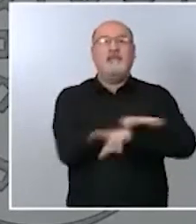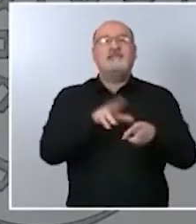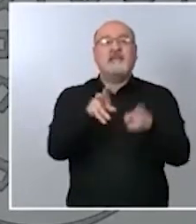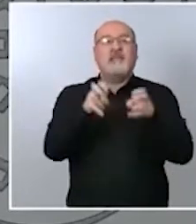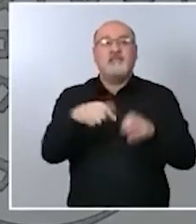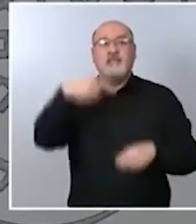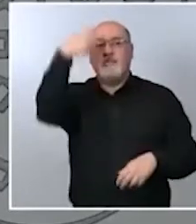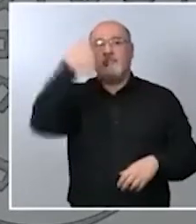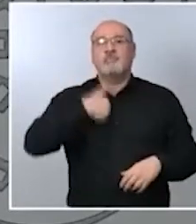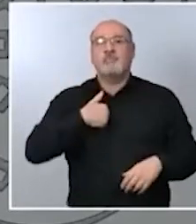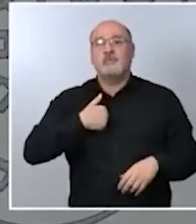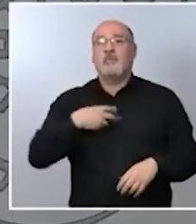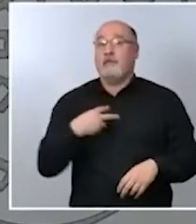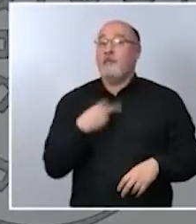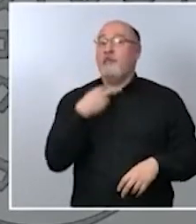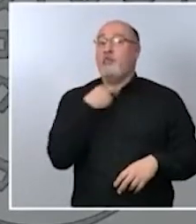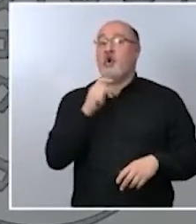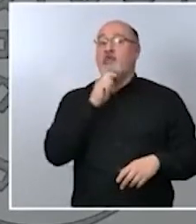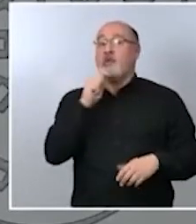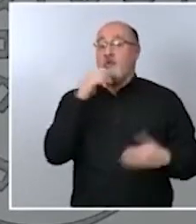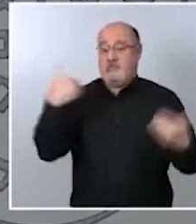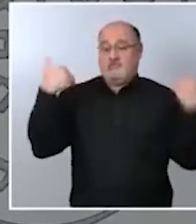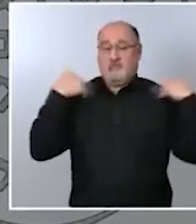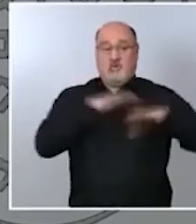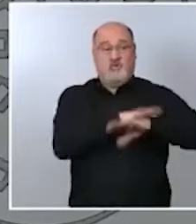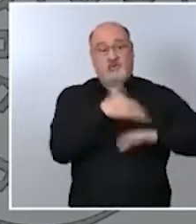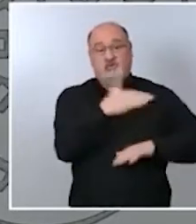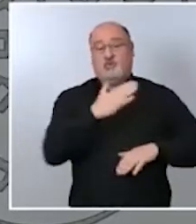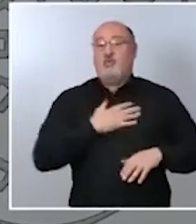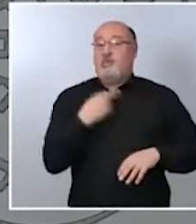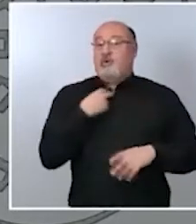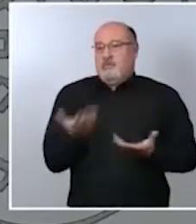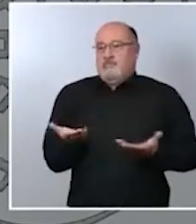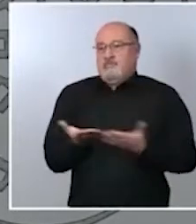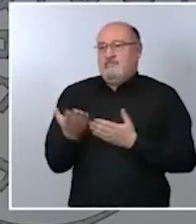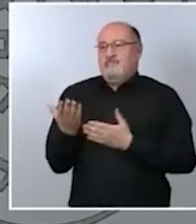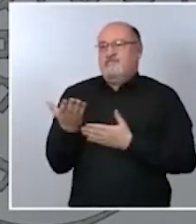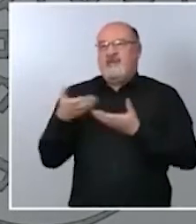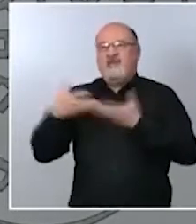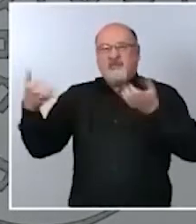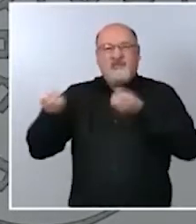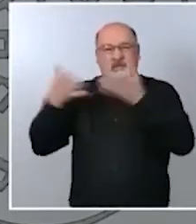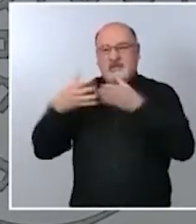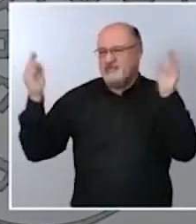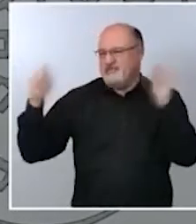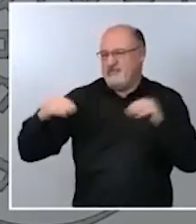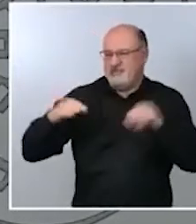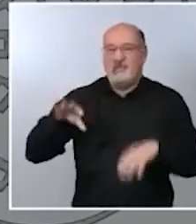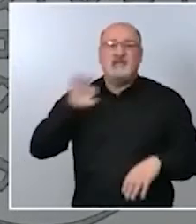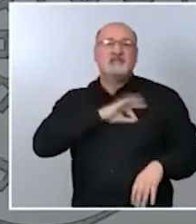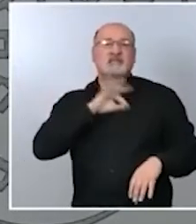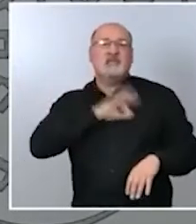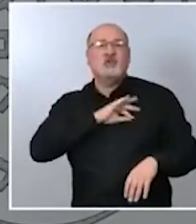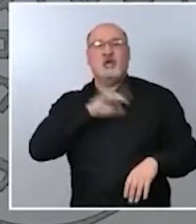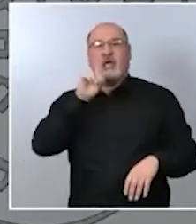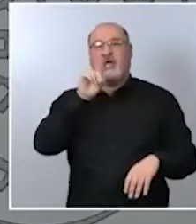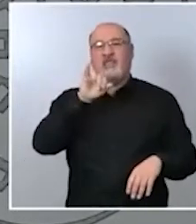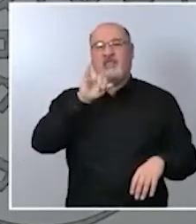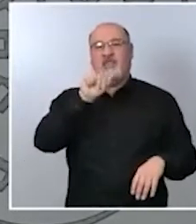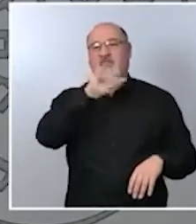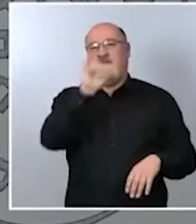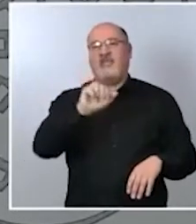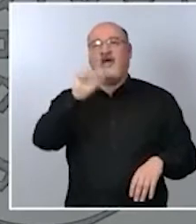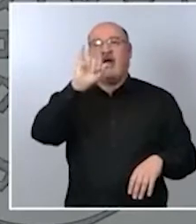como portavoz del gobierno me parece un despropósito la afirmación de la señora Díaz Ayuso entre otras